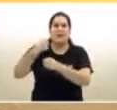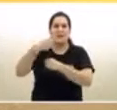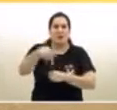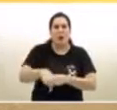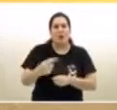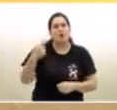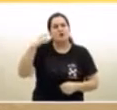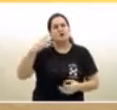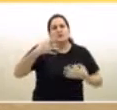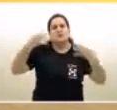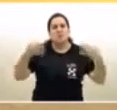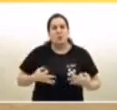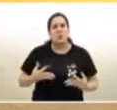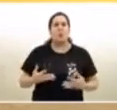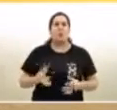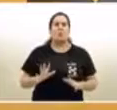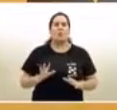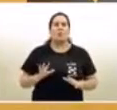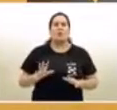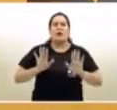mejor manera de cuidar a nuestra gente.